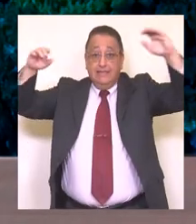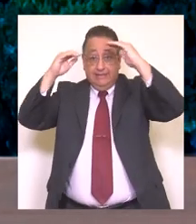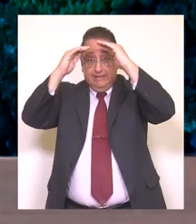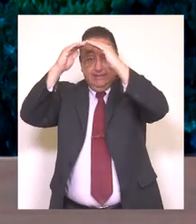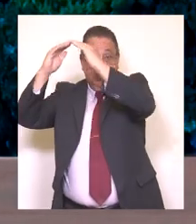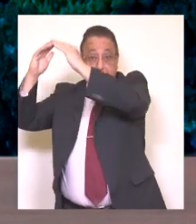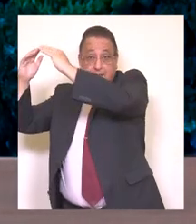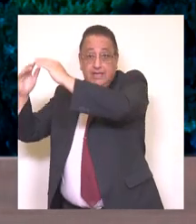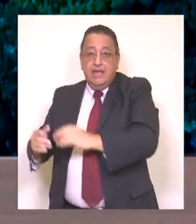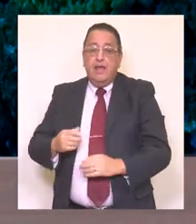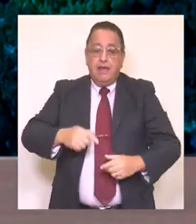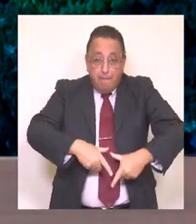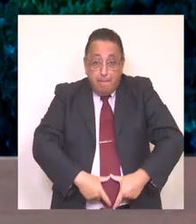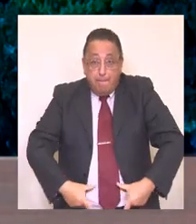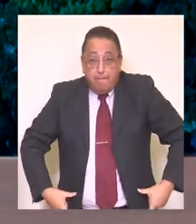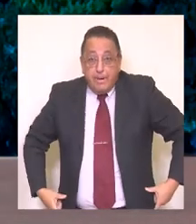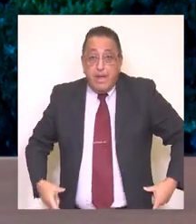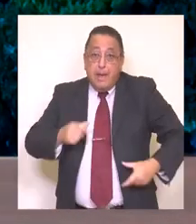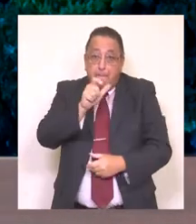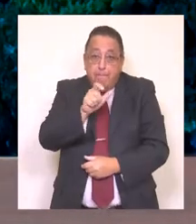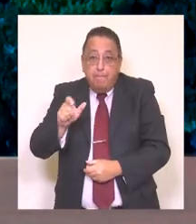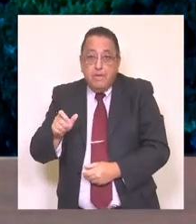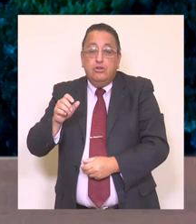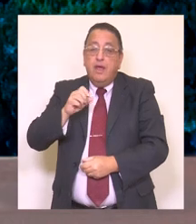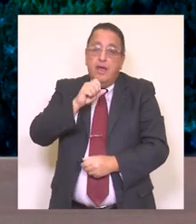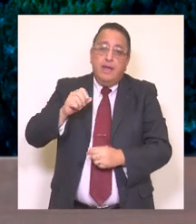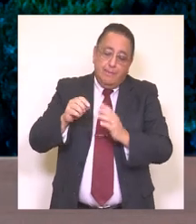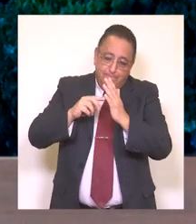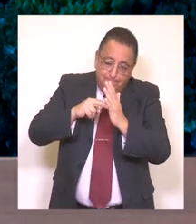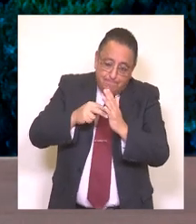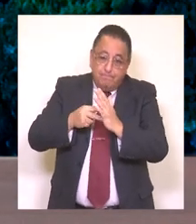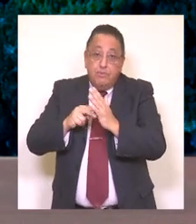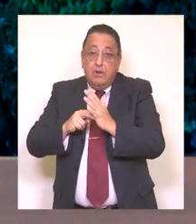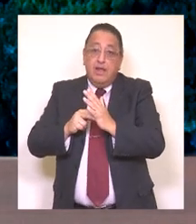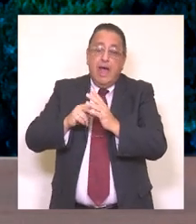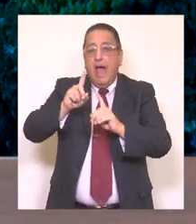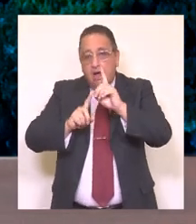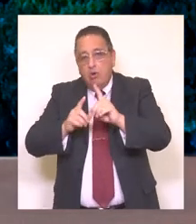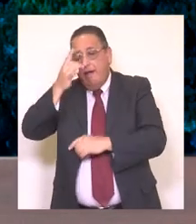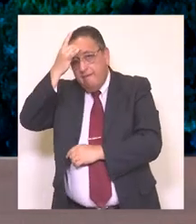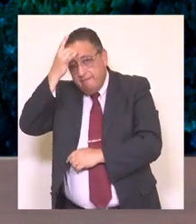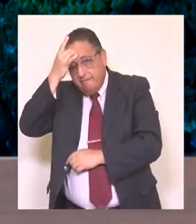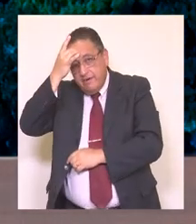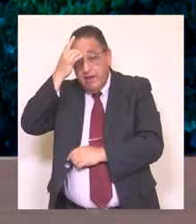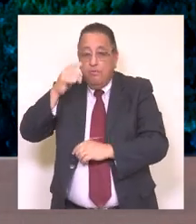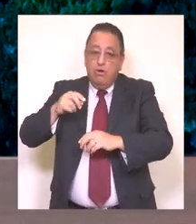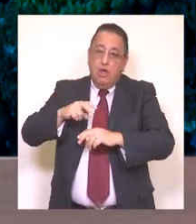de pañales para las personas en situación de salud delicada, postrados,